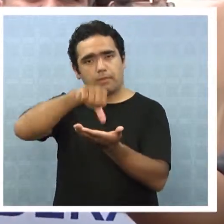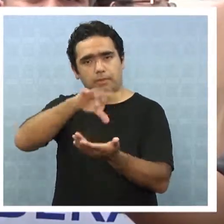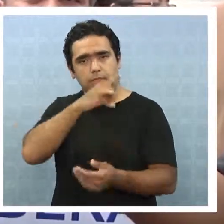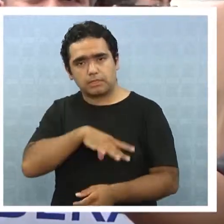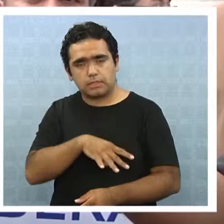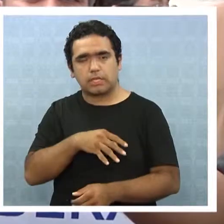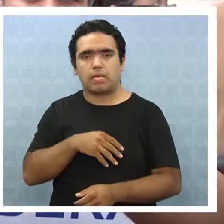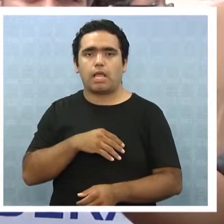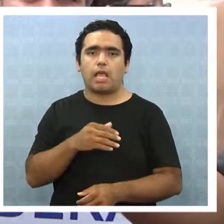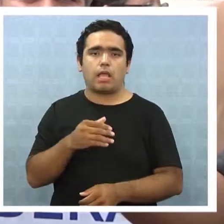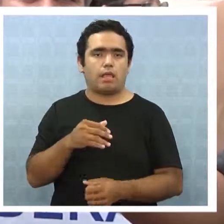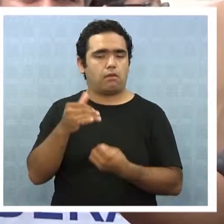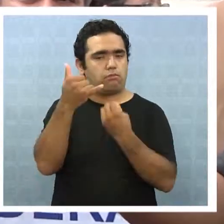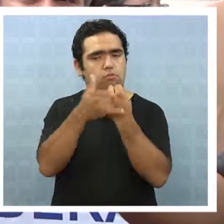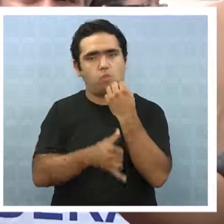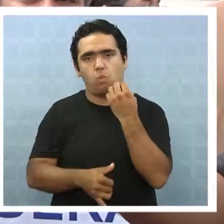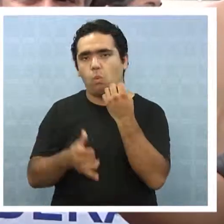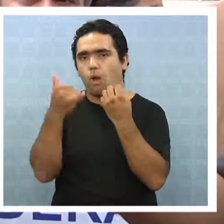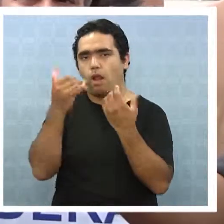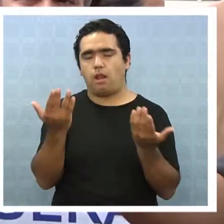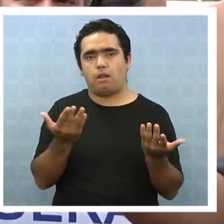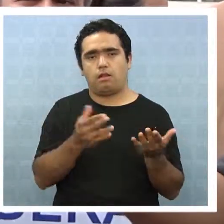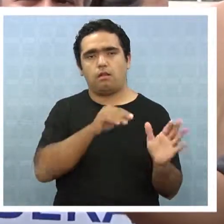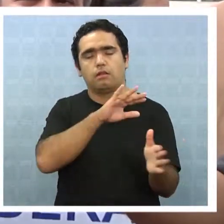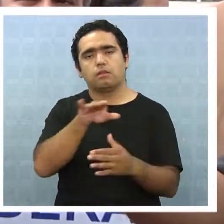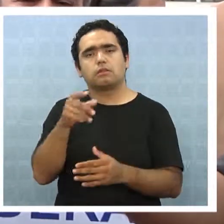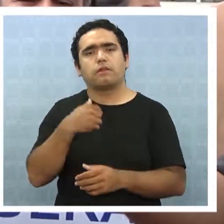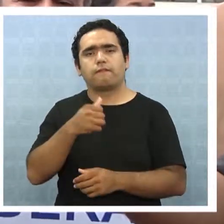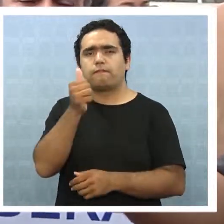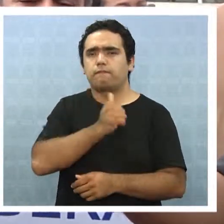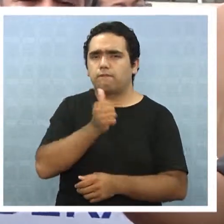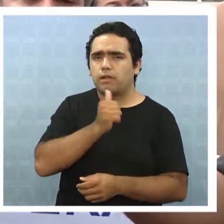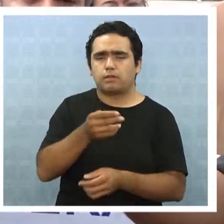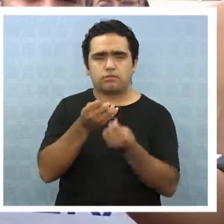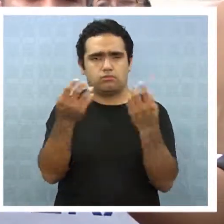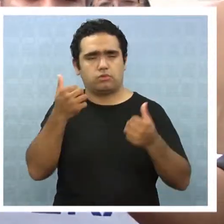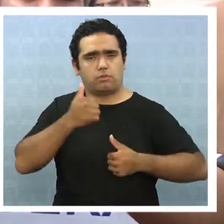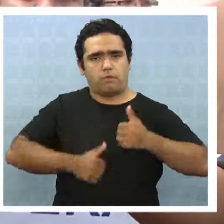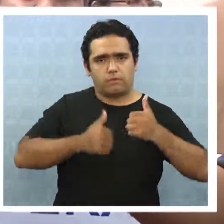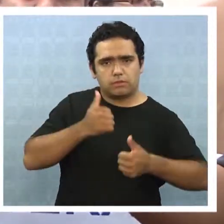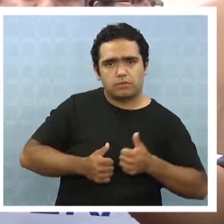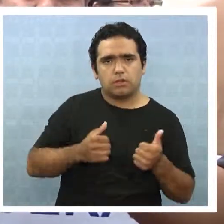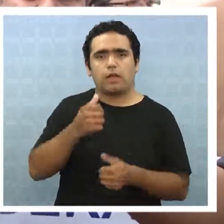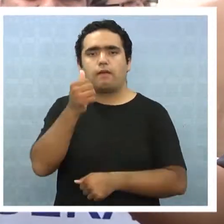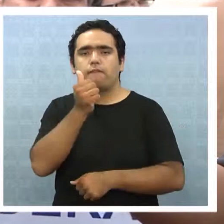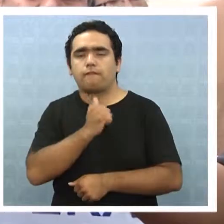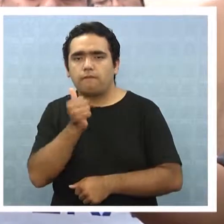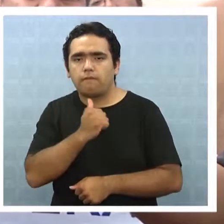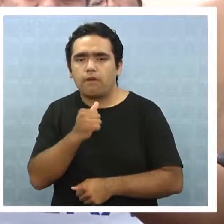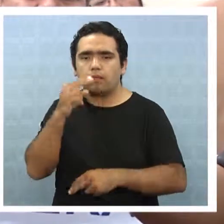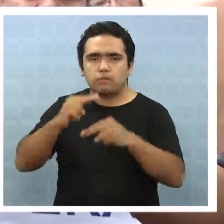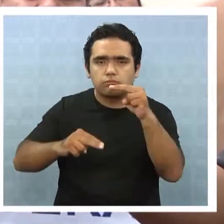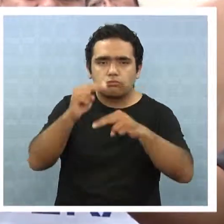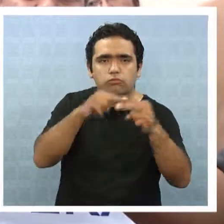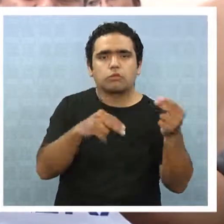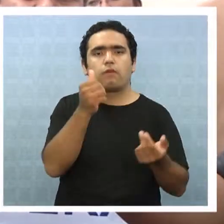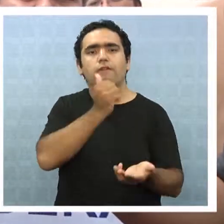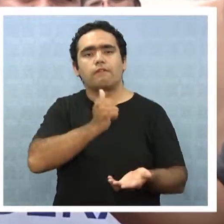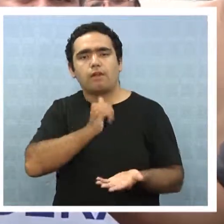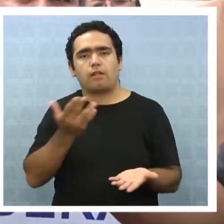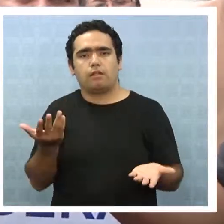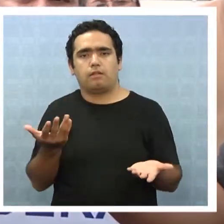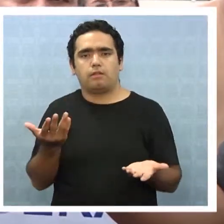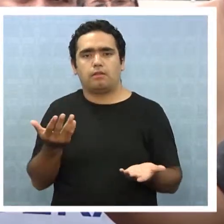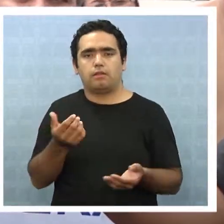idéntica. El colapso que hay, la falta de insumos, la falta de infraestructura, la falta especialmente de personal, de